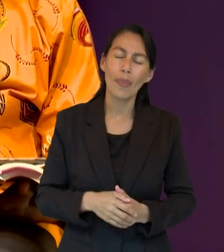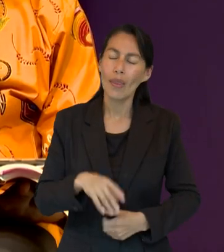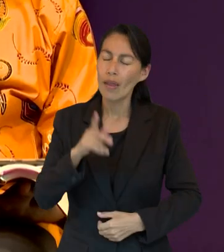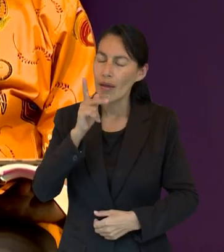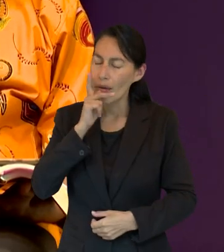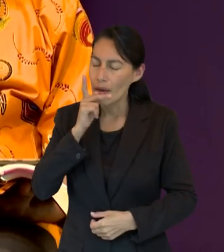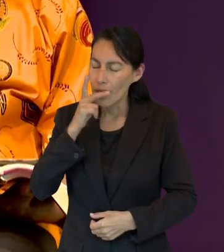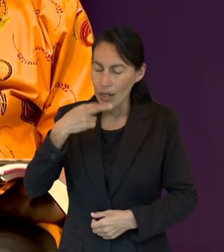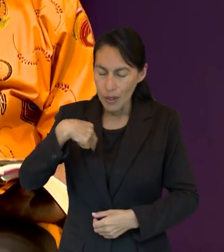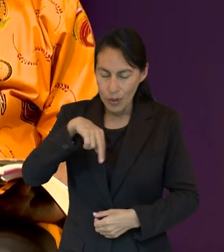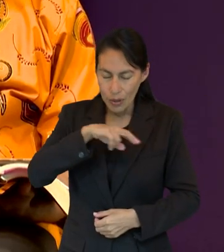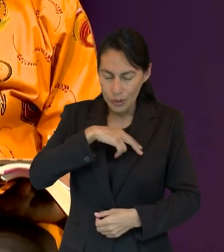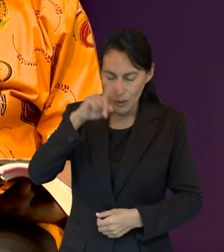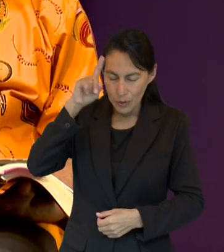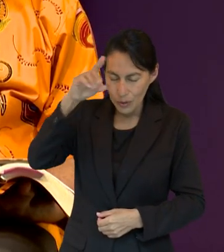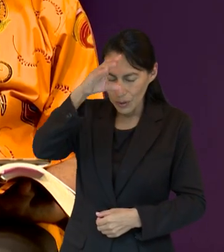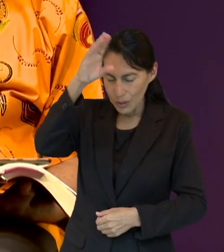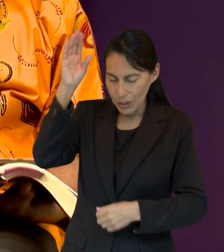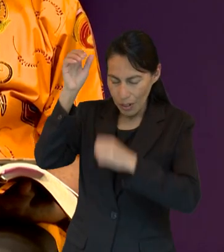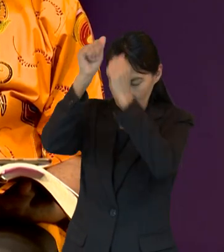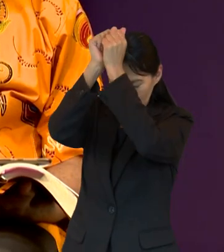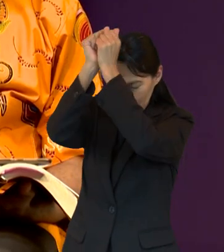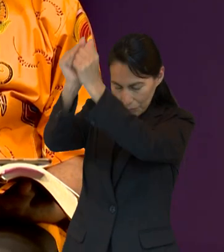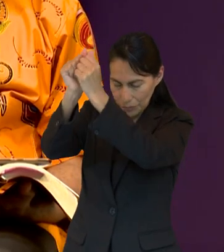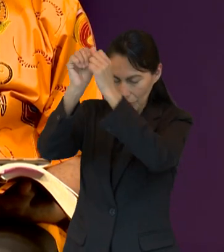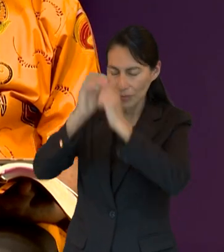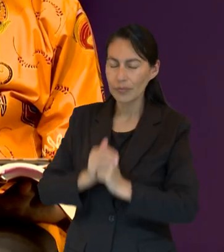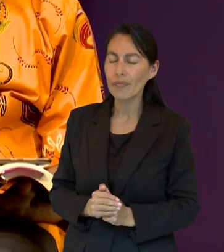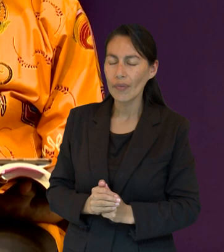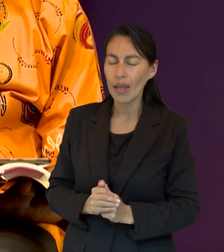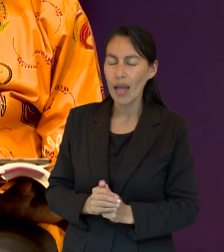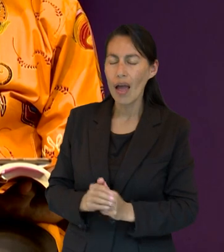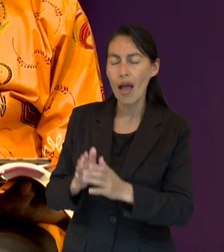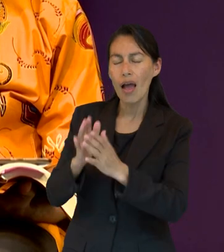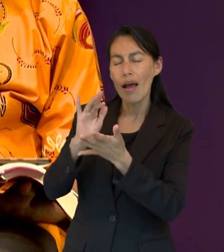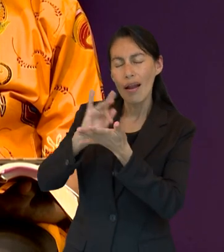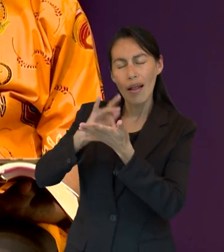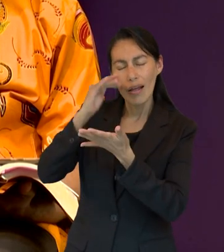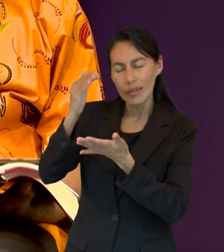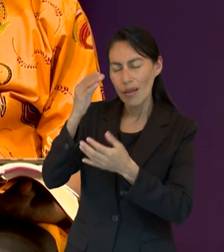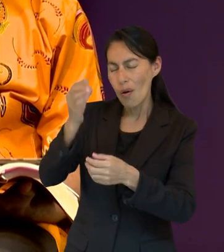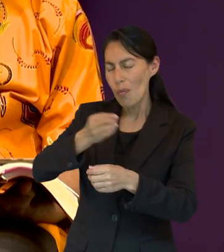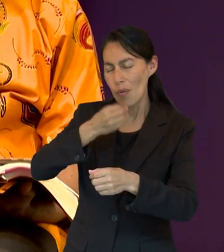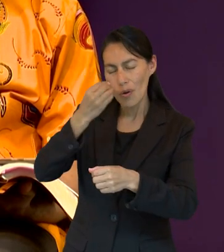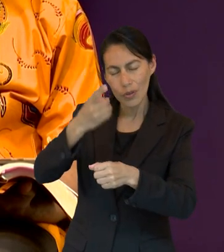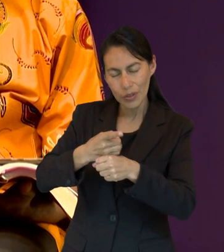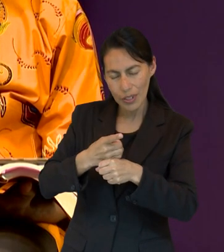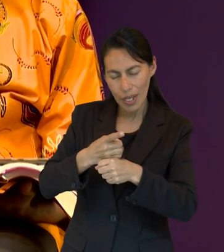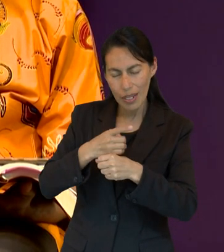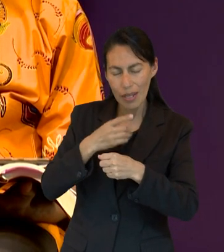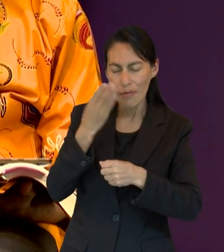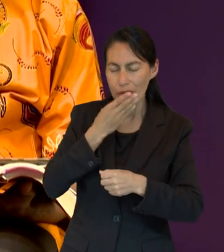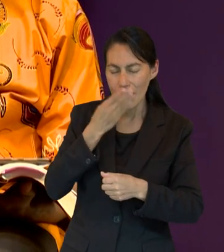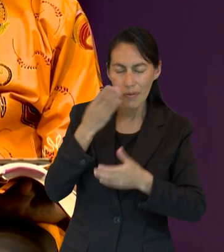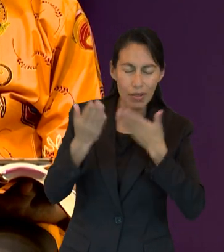oremos. Padre nuestro que estás en cielo, gracias te damos por más un día, por la oportunidad que nos das de podemos estudiar